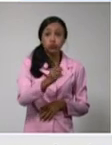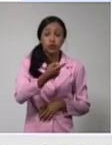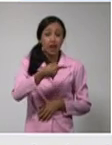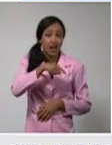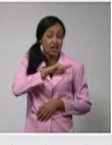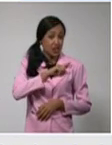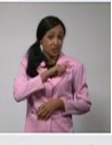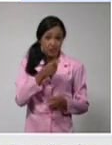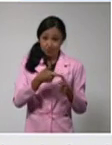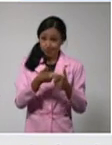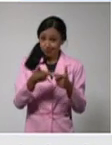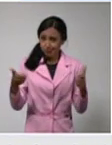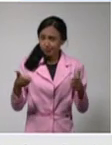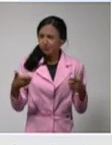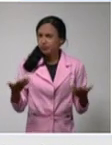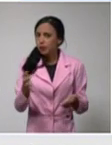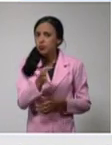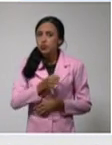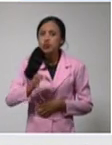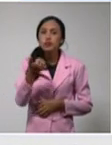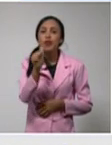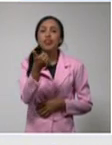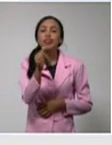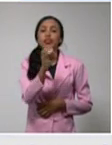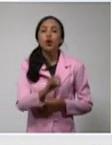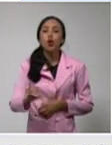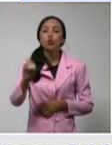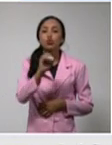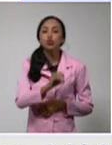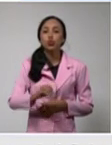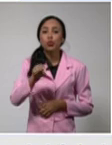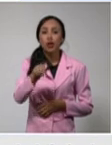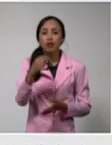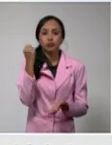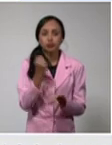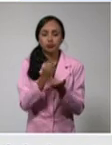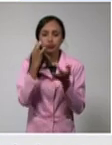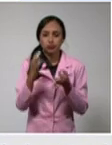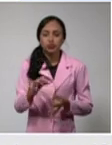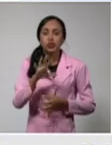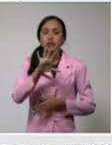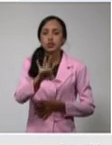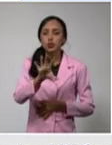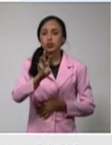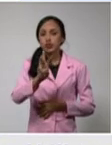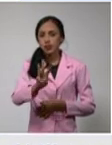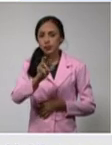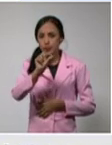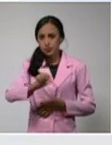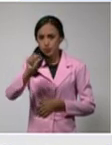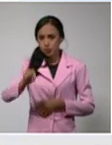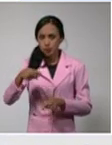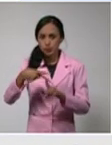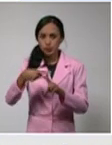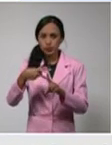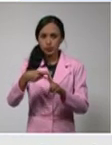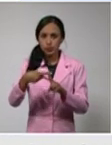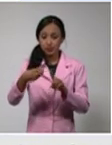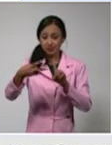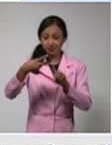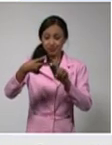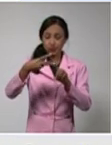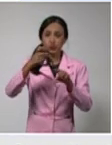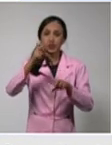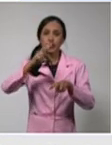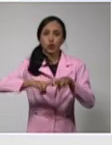número fue el municipio de 10 de octubre, donde se confirmaron 53 casos. Le sigue Centro Habana,